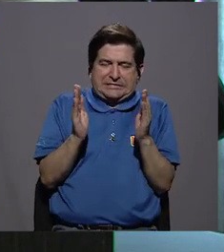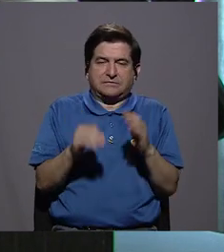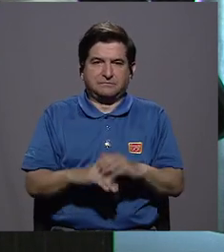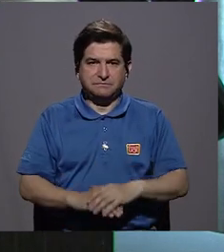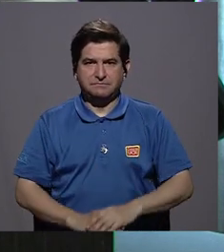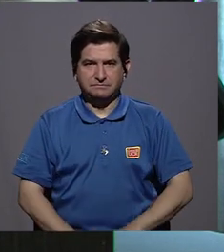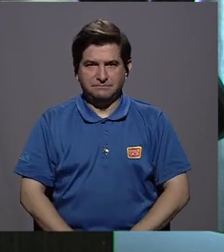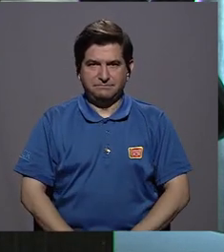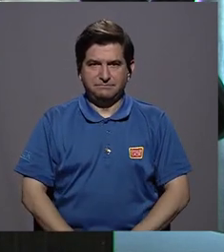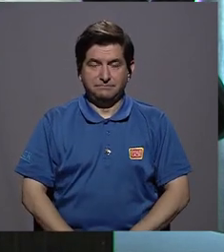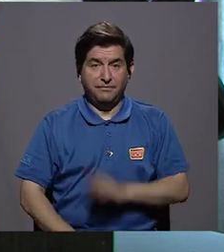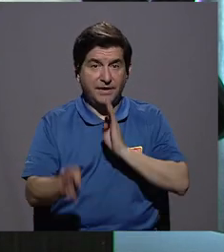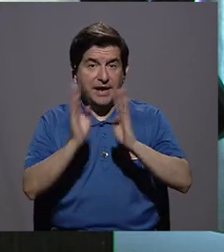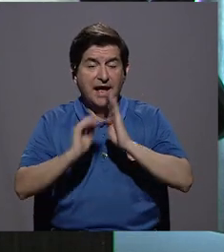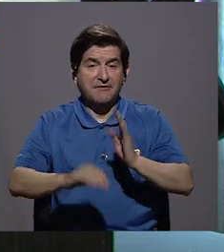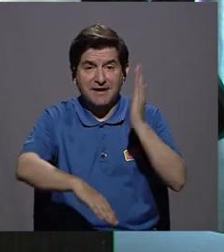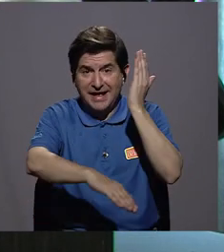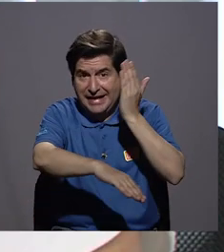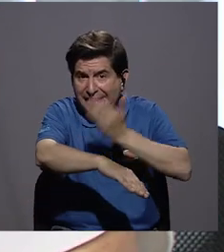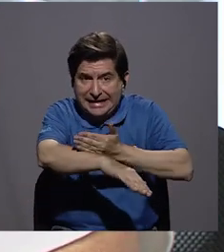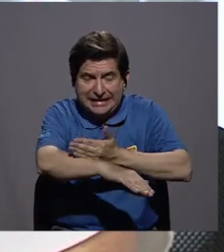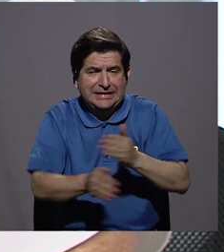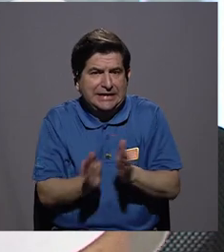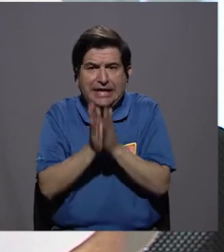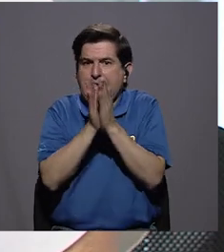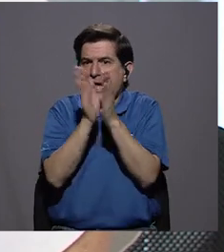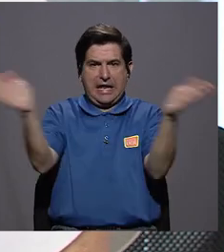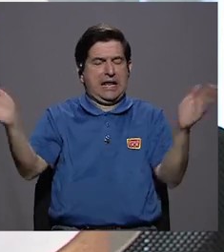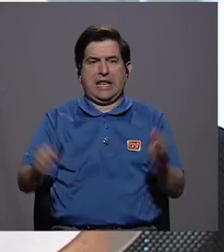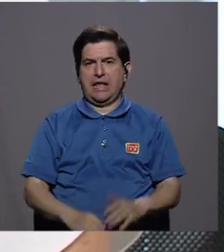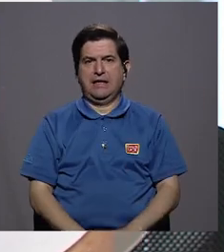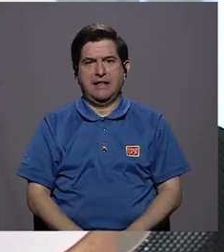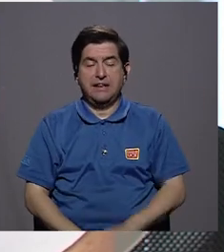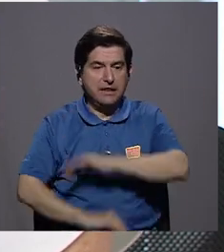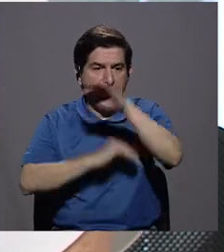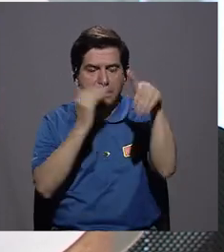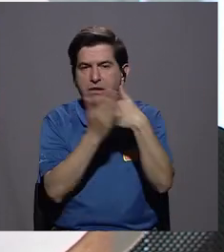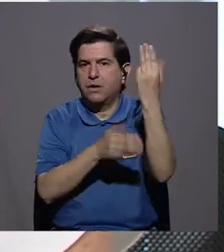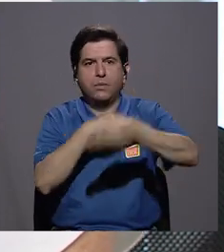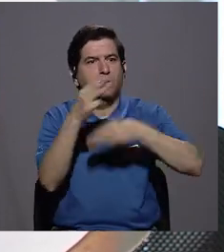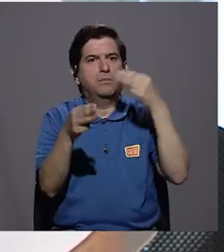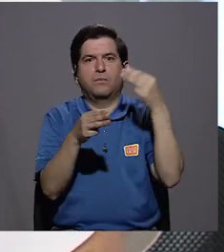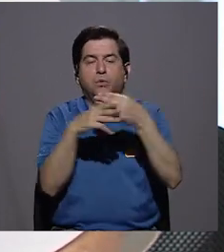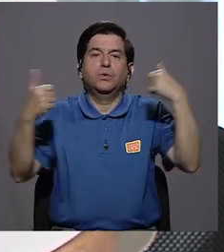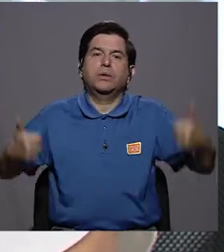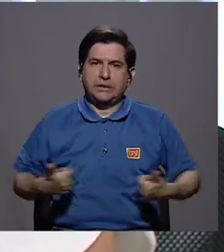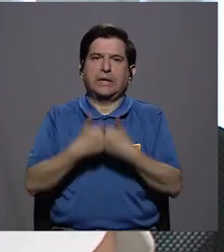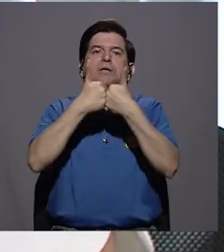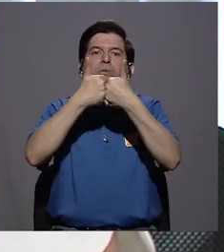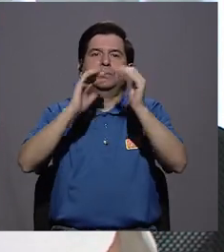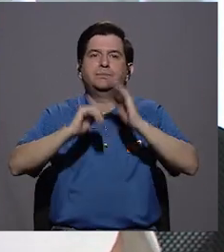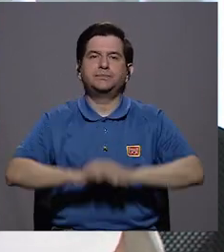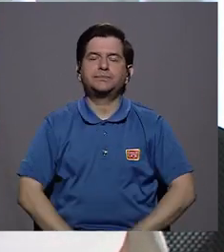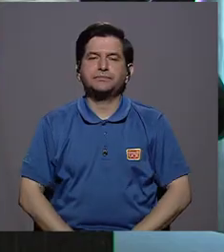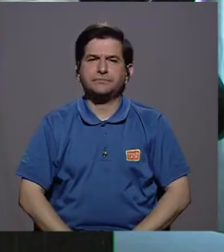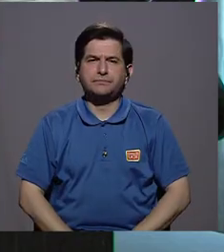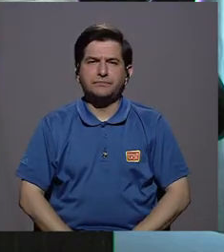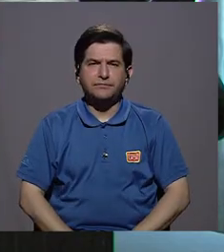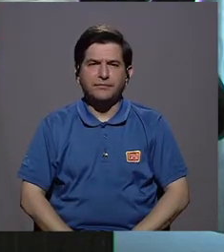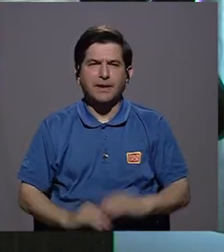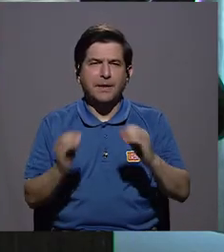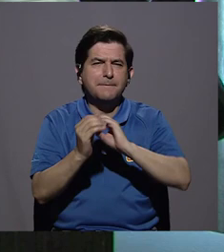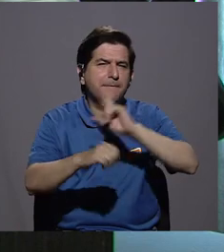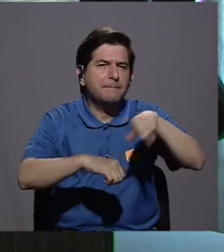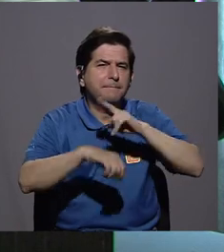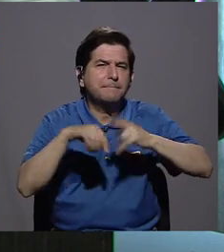Entonces, hablar de heridas en general es, Fabiola, todo un mundo y todo un reto también. Sí, ¿y cuáles son